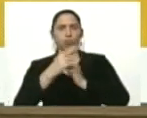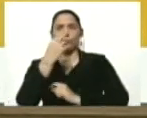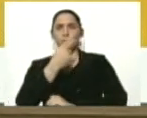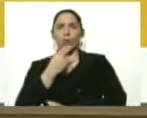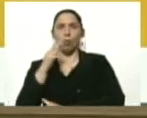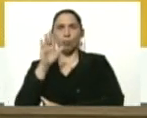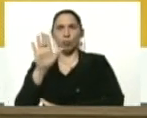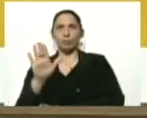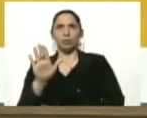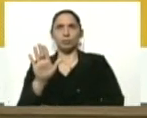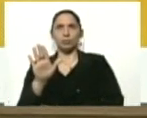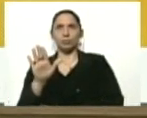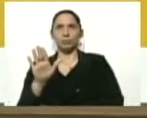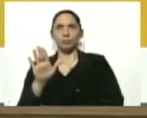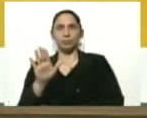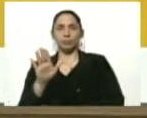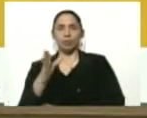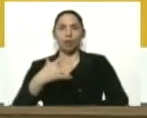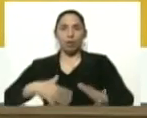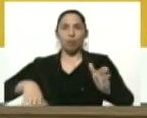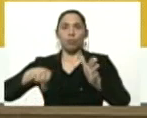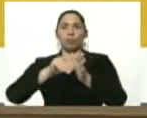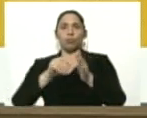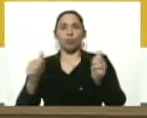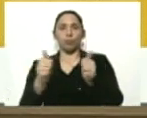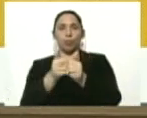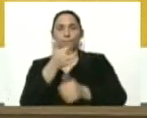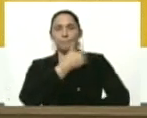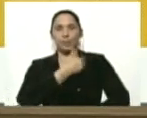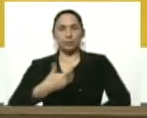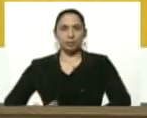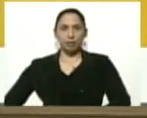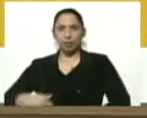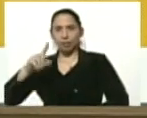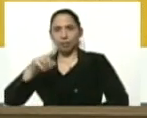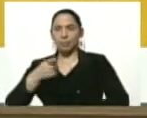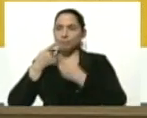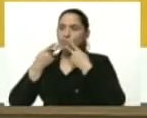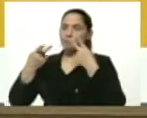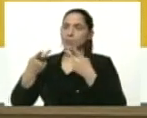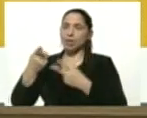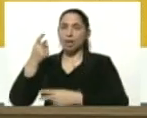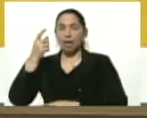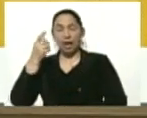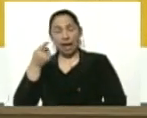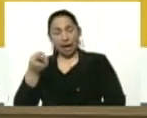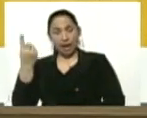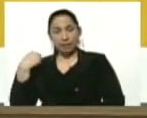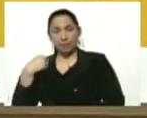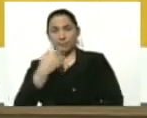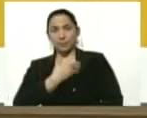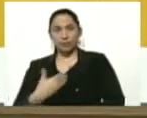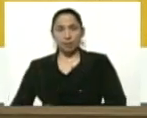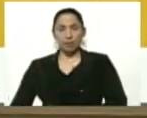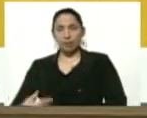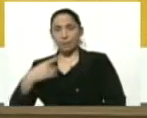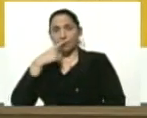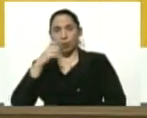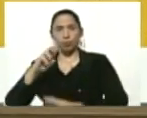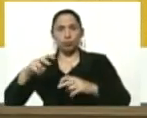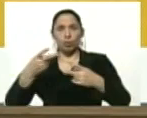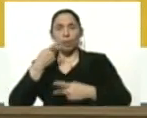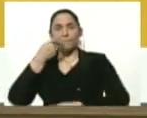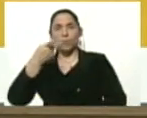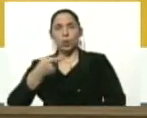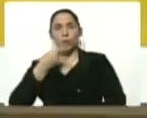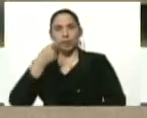que han reafirmado con el presidente y los anuncios que dio ayer el presidente Nicolás Maduro en esta nueva política